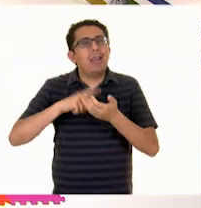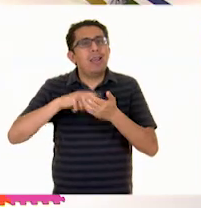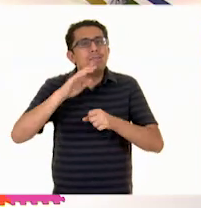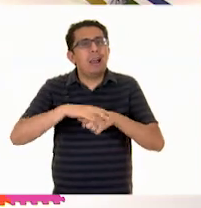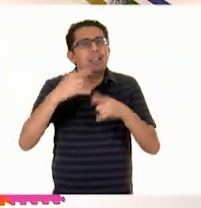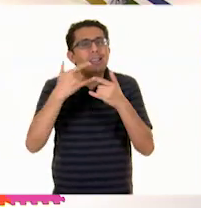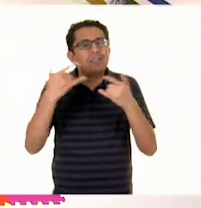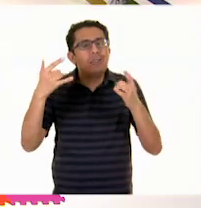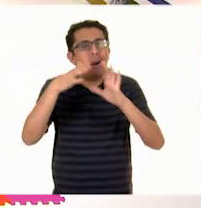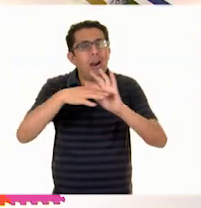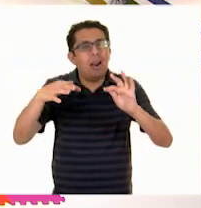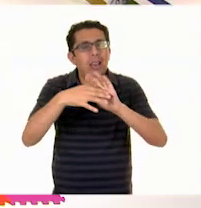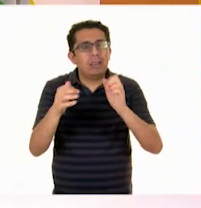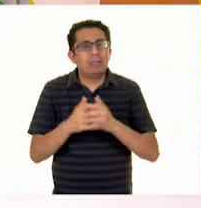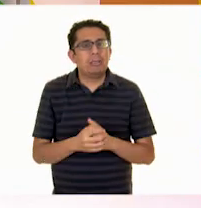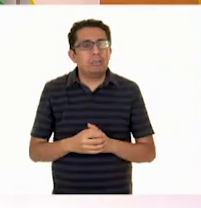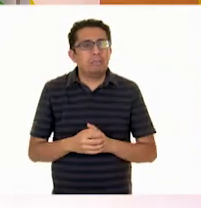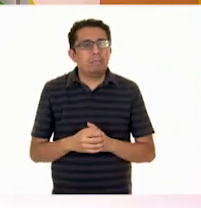Claro.